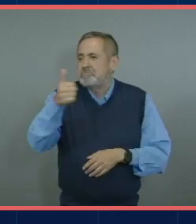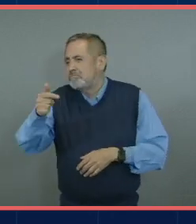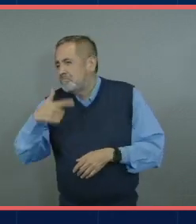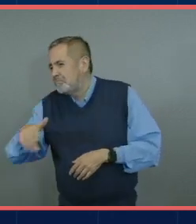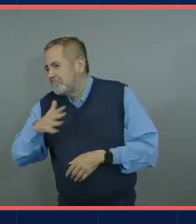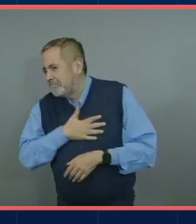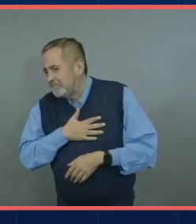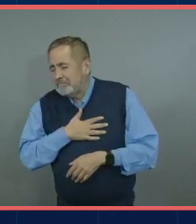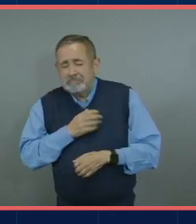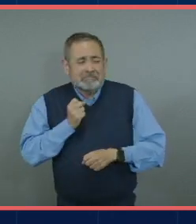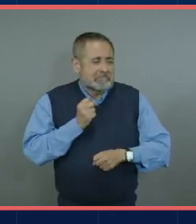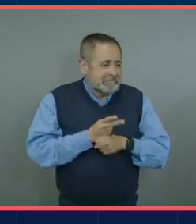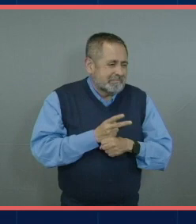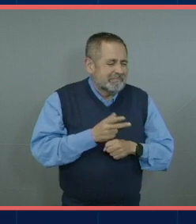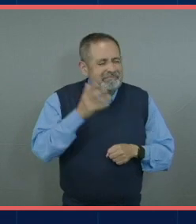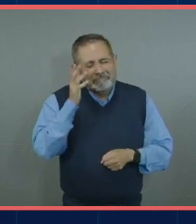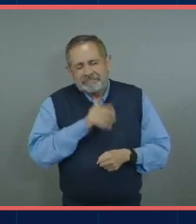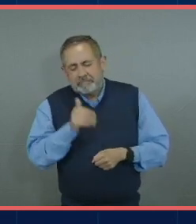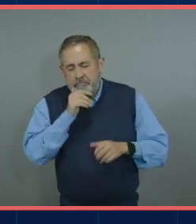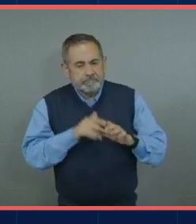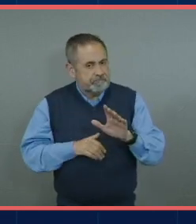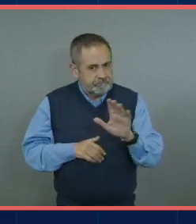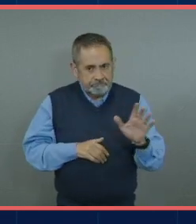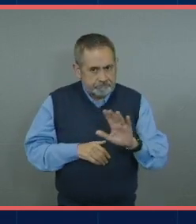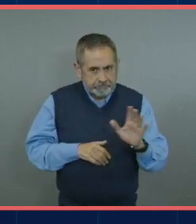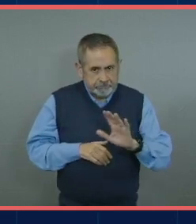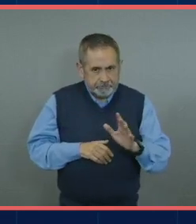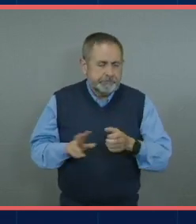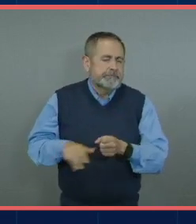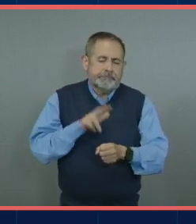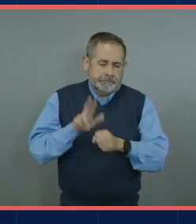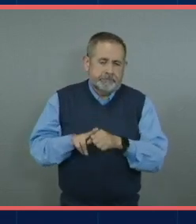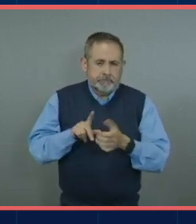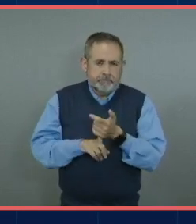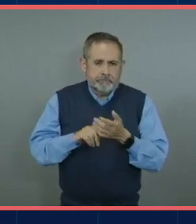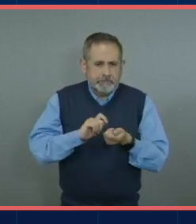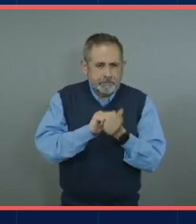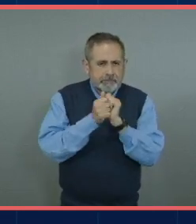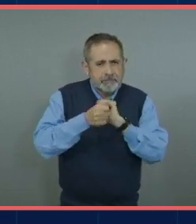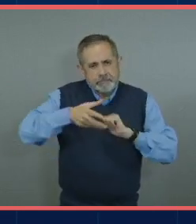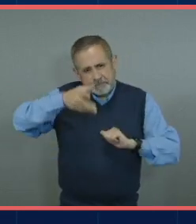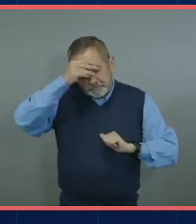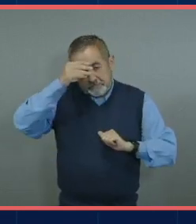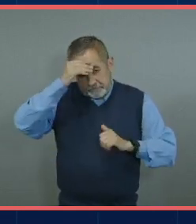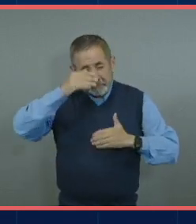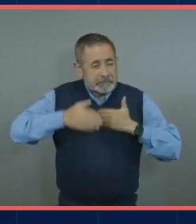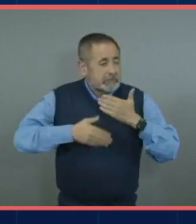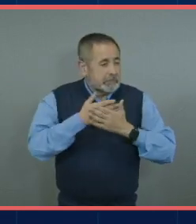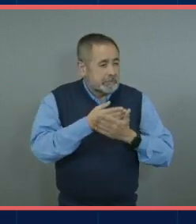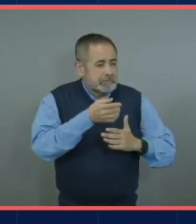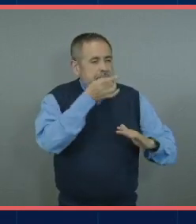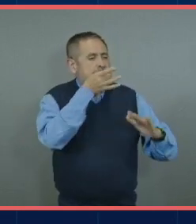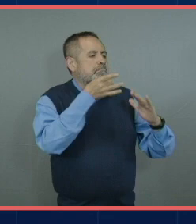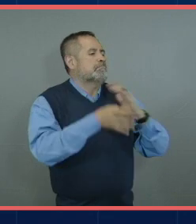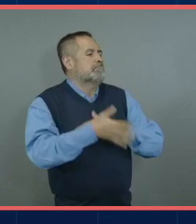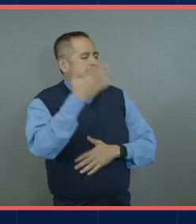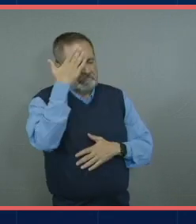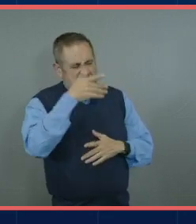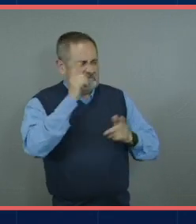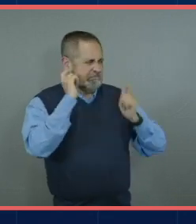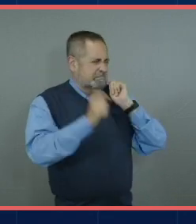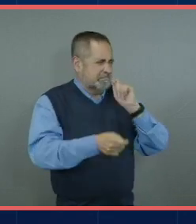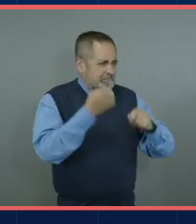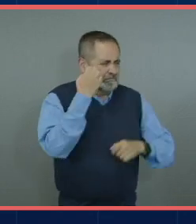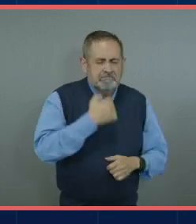no me levanto todos los días con ganas de ir a la oficina, pero porque es normal, porque estás en la etapa de aprendizaje. Ya una vez que domines tu rol, que seas un experto,